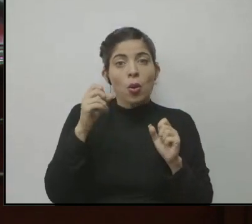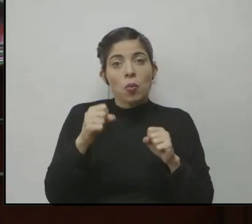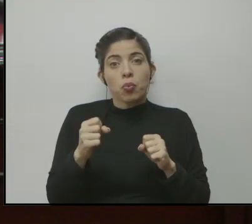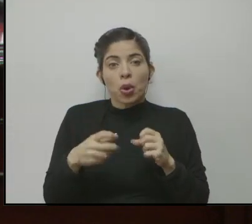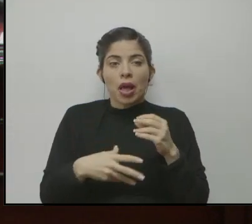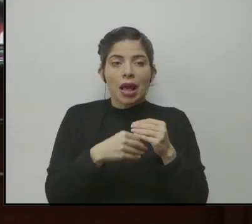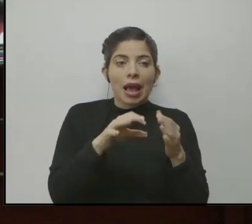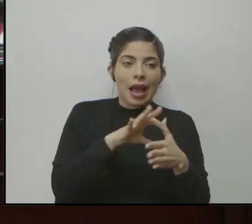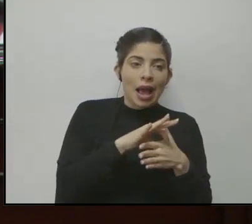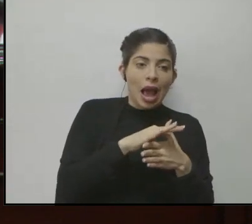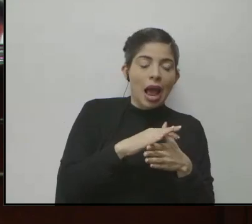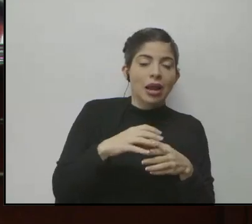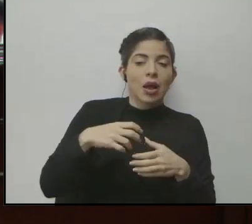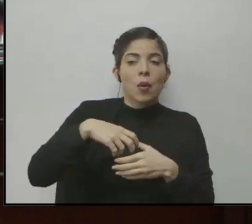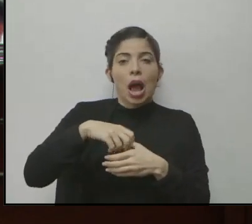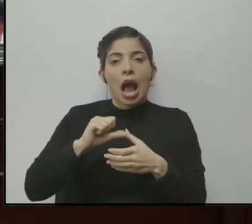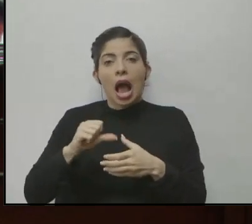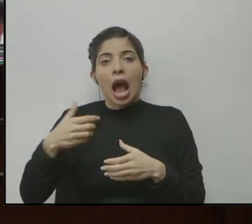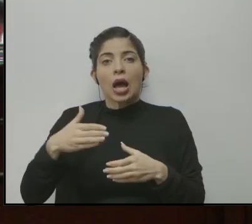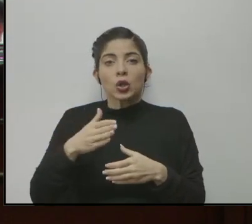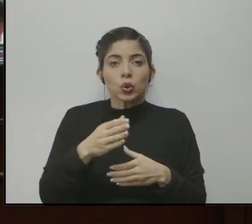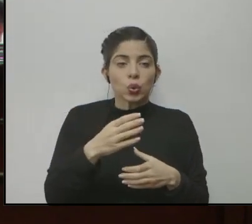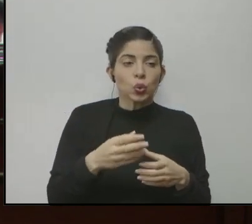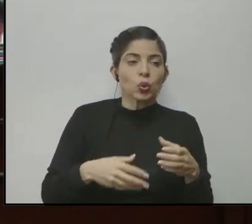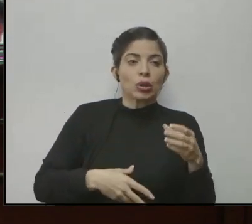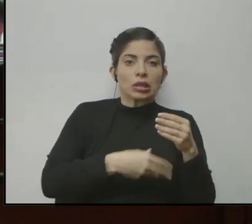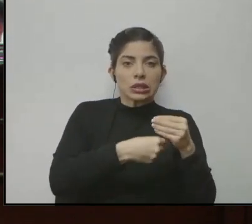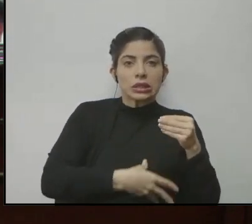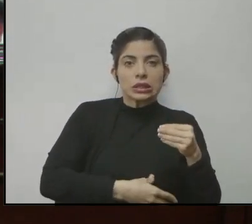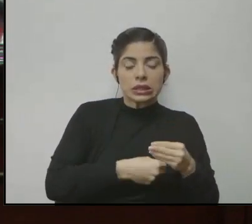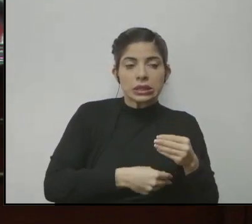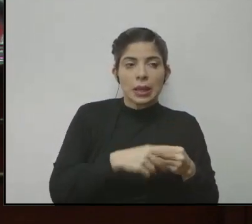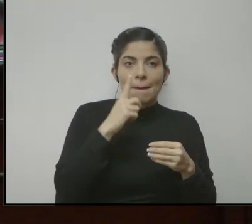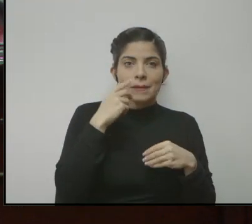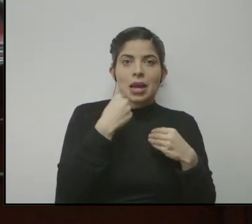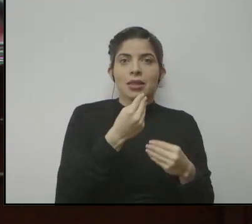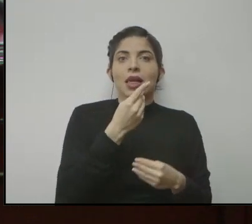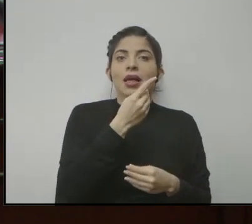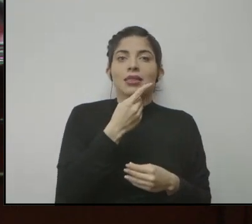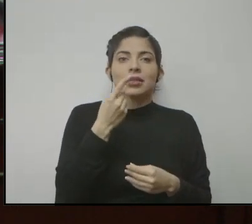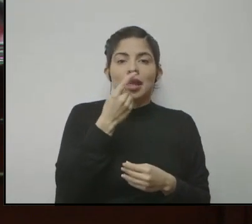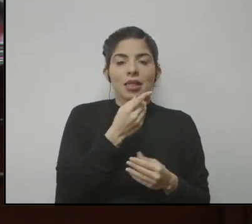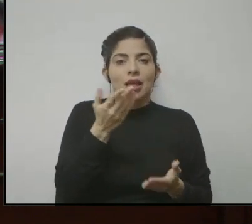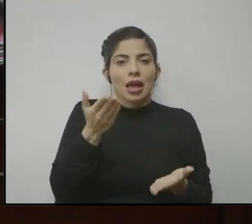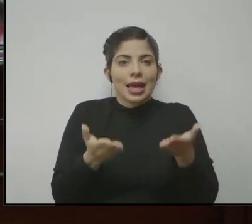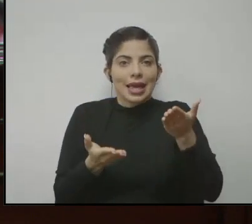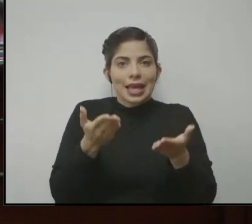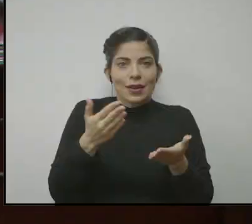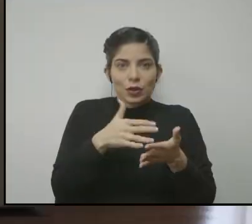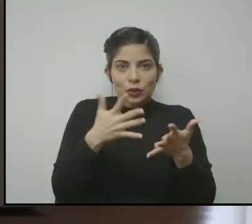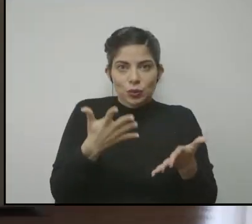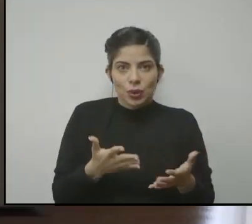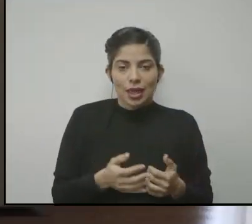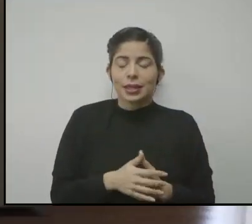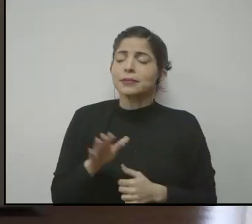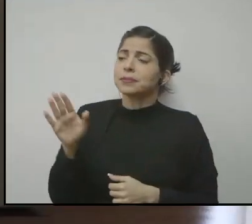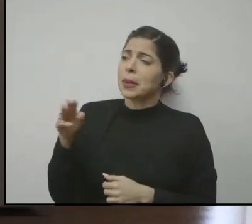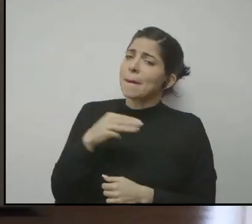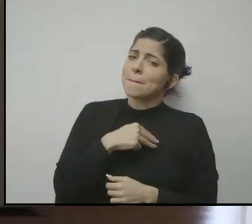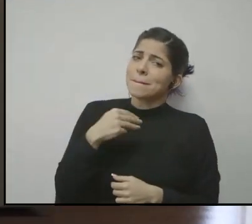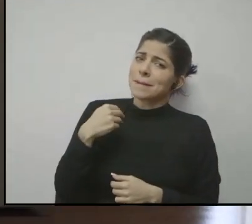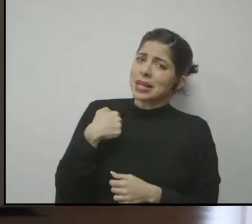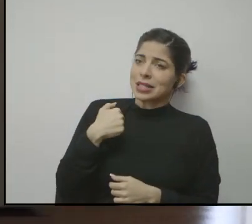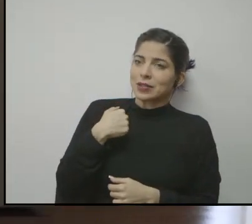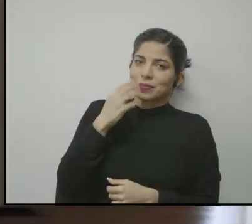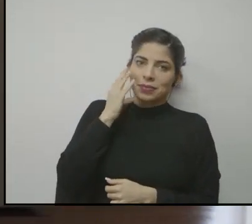carne, cuando ponemos atún para ir haciendo todo ese proceso también de equilibrio con las dietas de nuestros estudiantes. Ministra, también yo lo